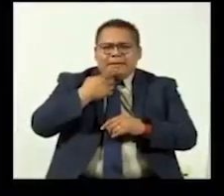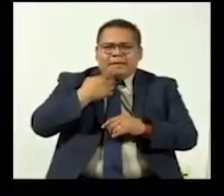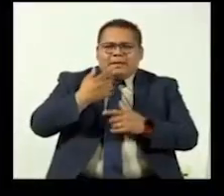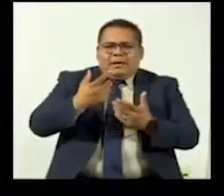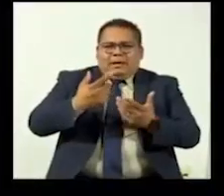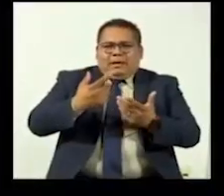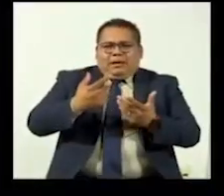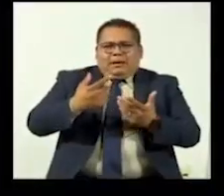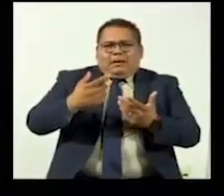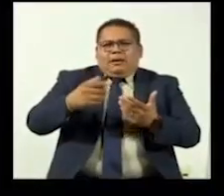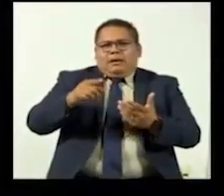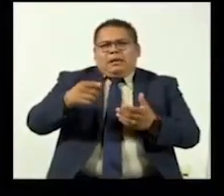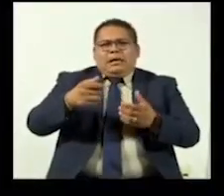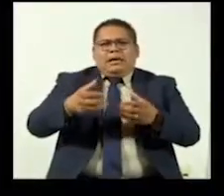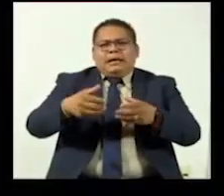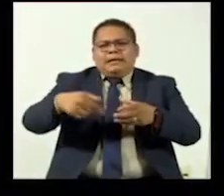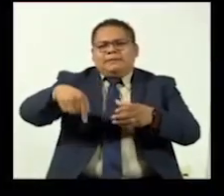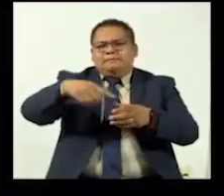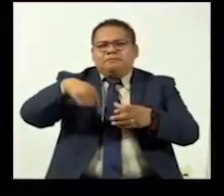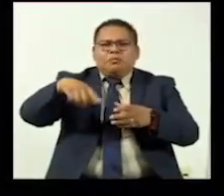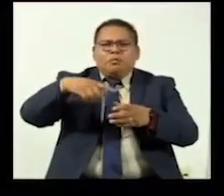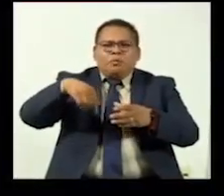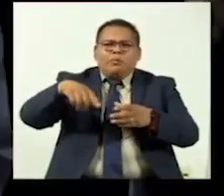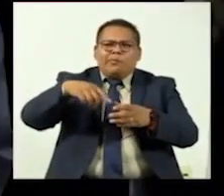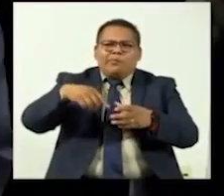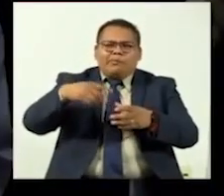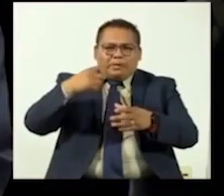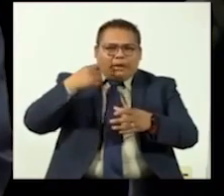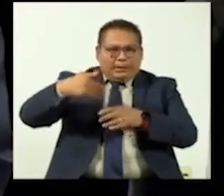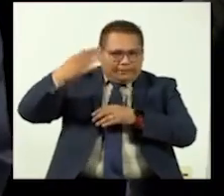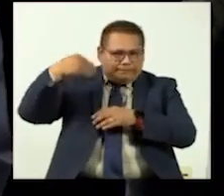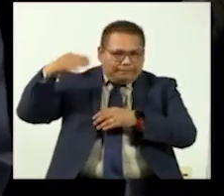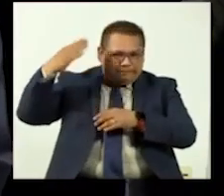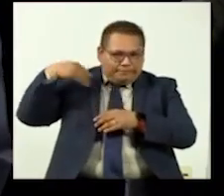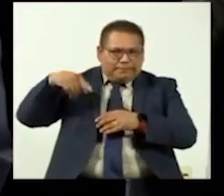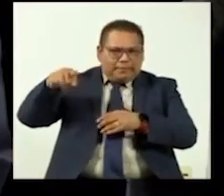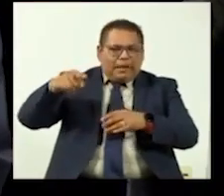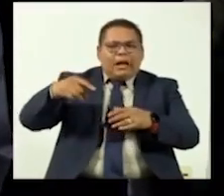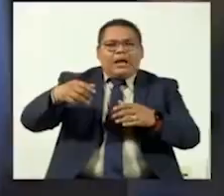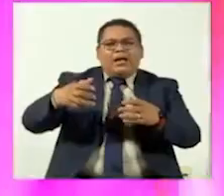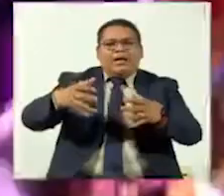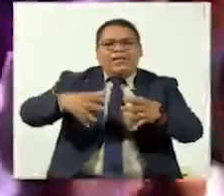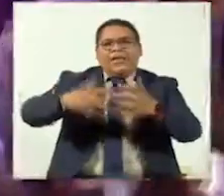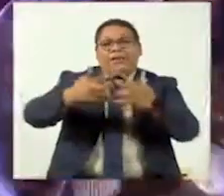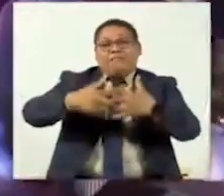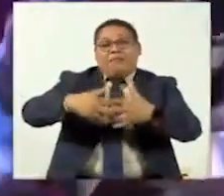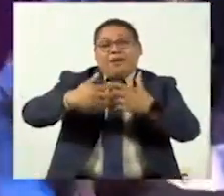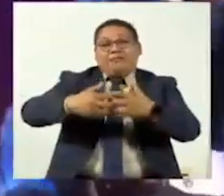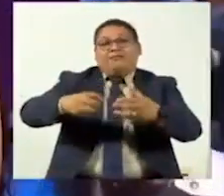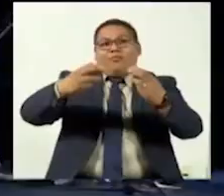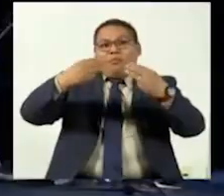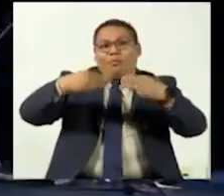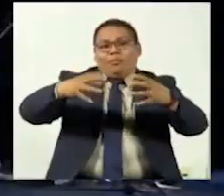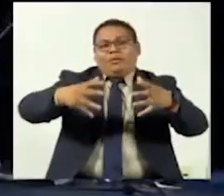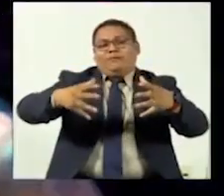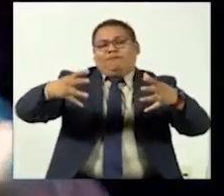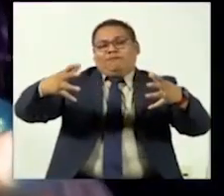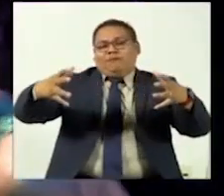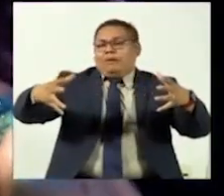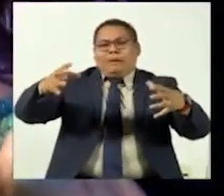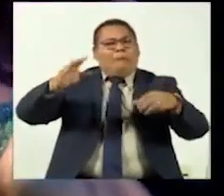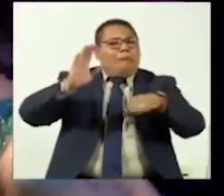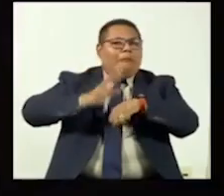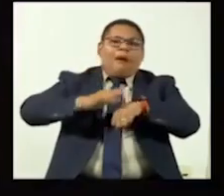formar parte de la industria independiente. Antes sabíamos que las grandes disqueras eran quienes dominaban el mercado